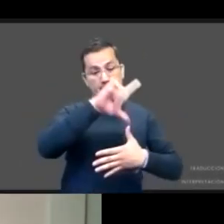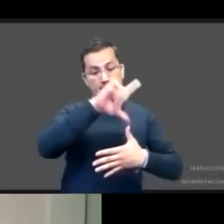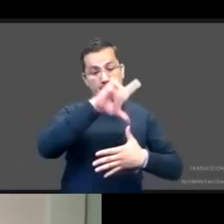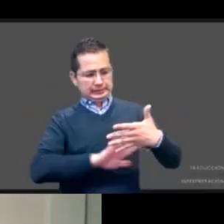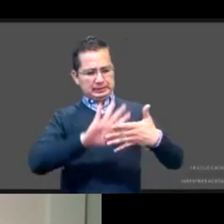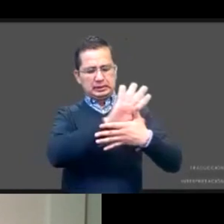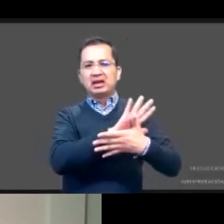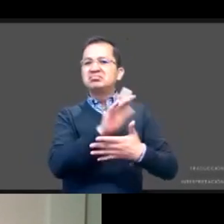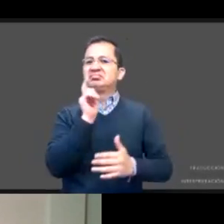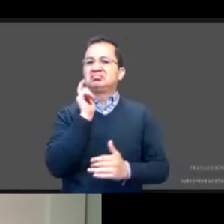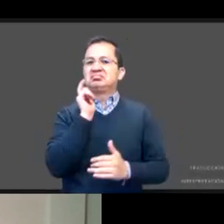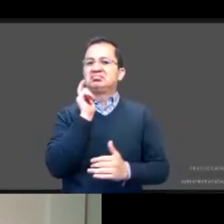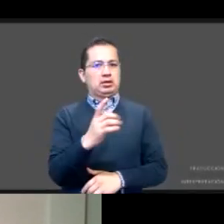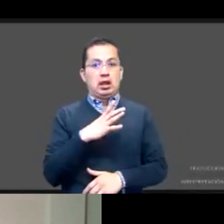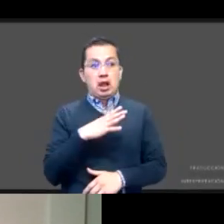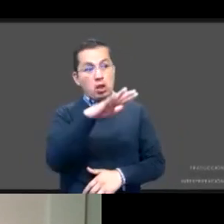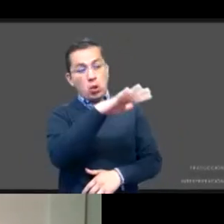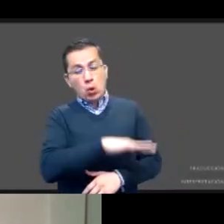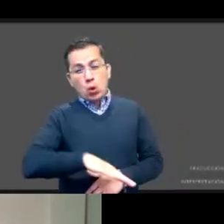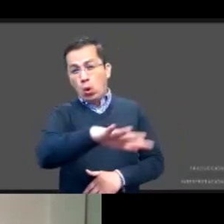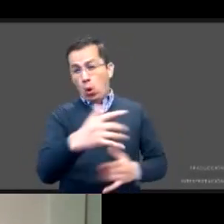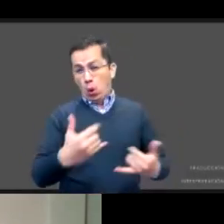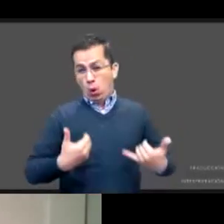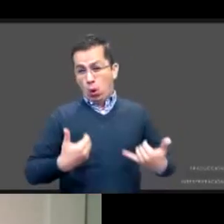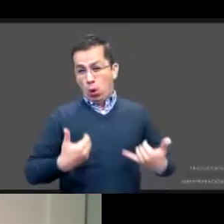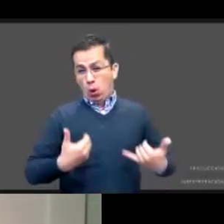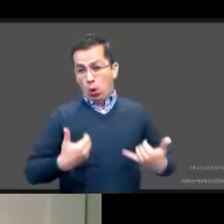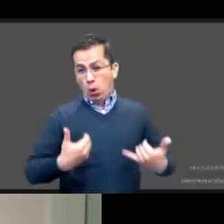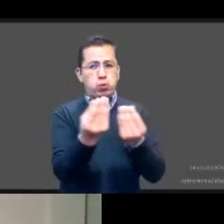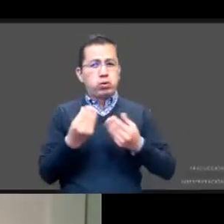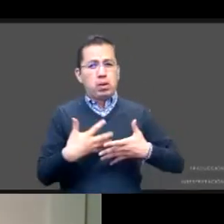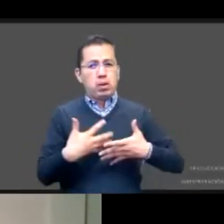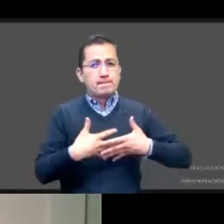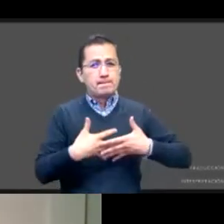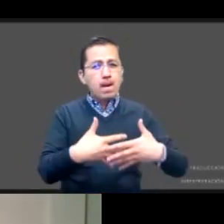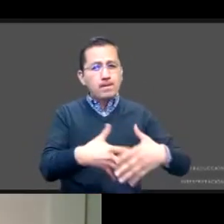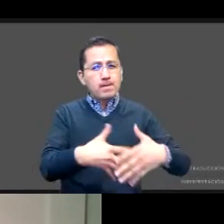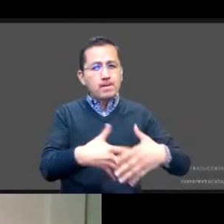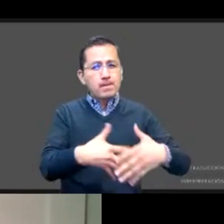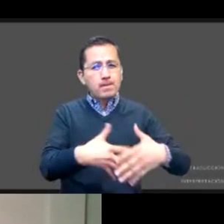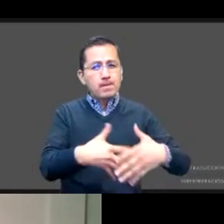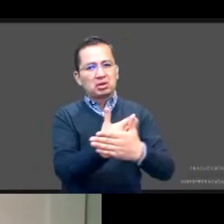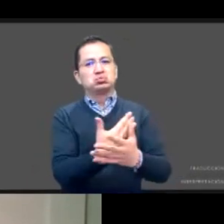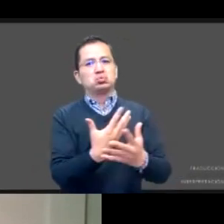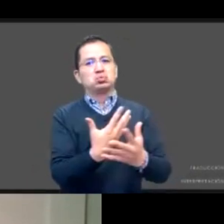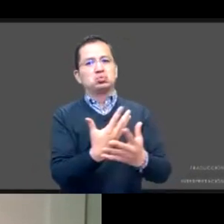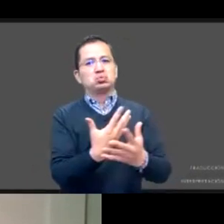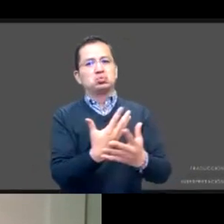niveles de reproducción en la adolescencia, fenómeno contrastante si